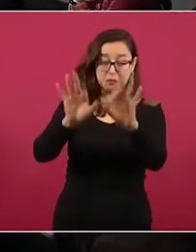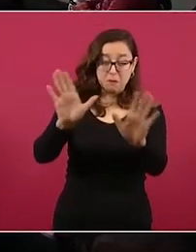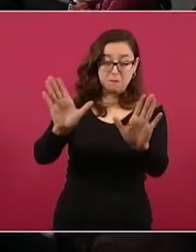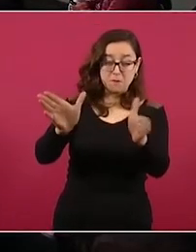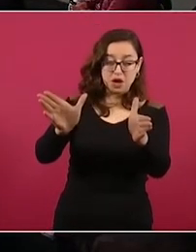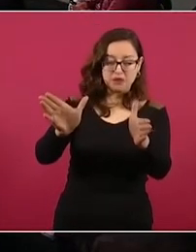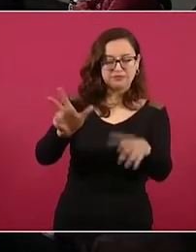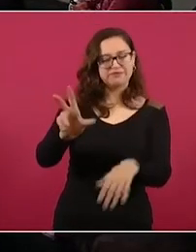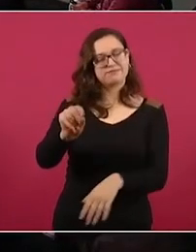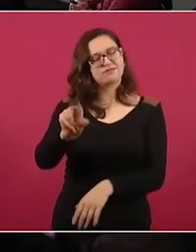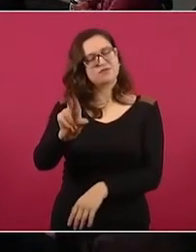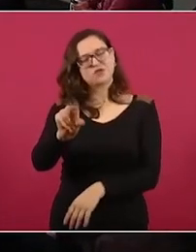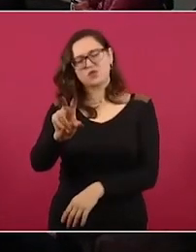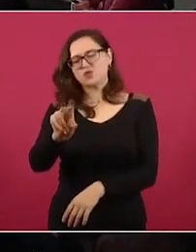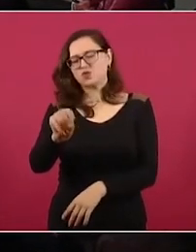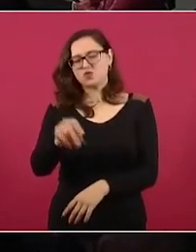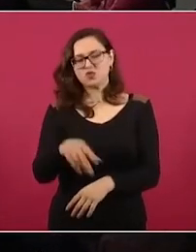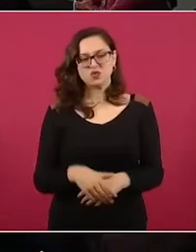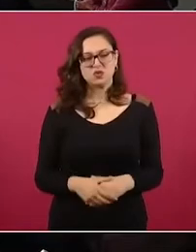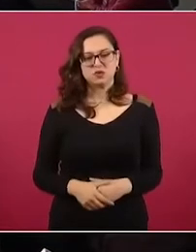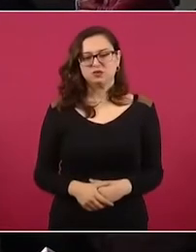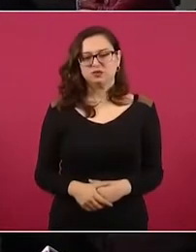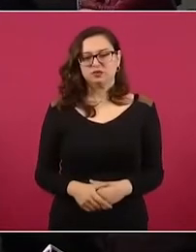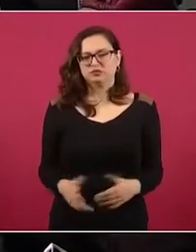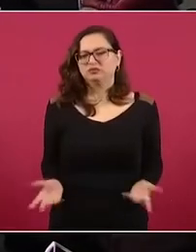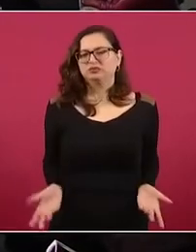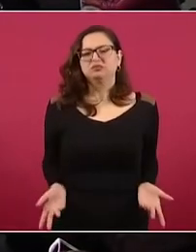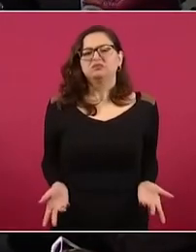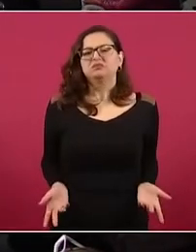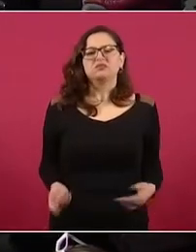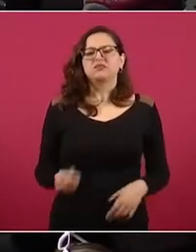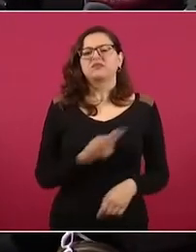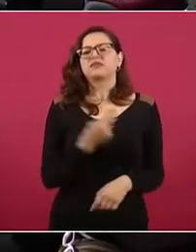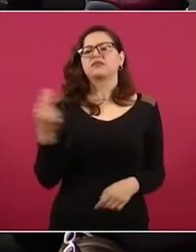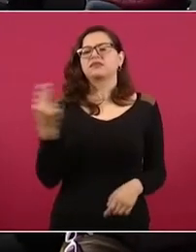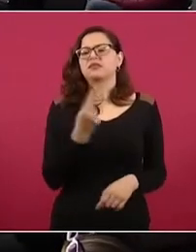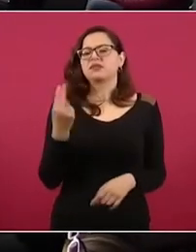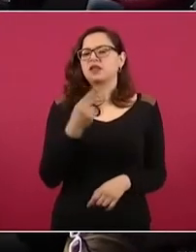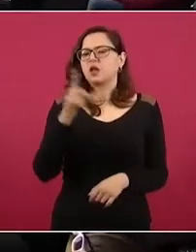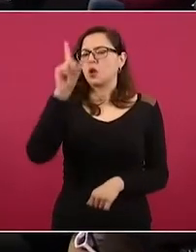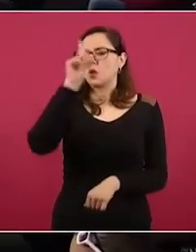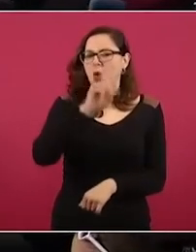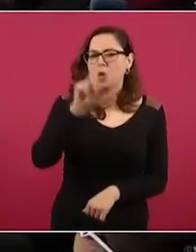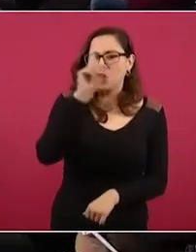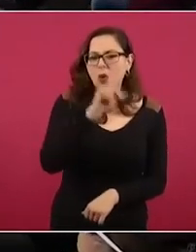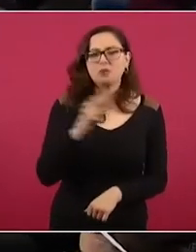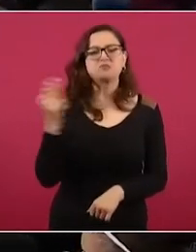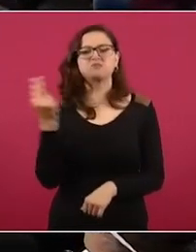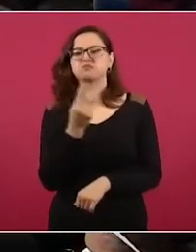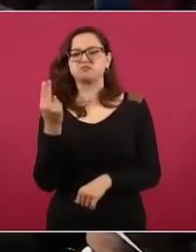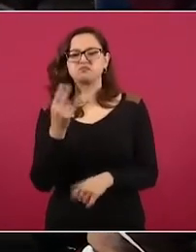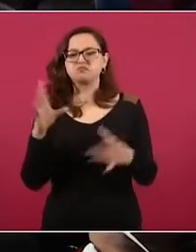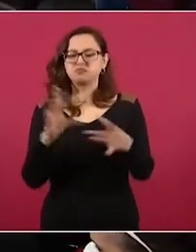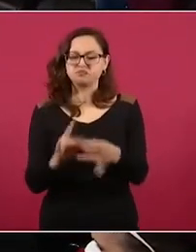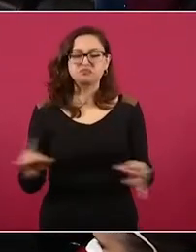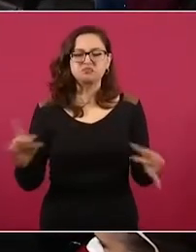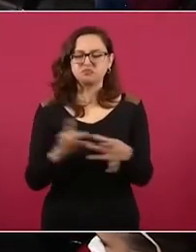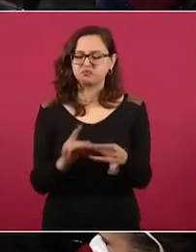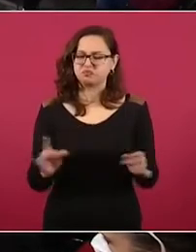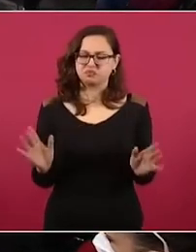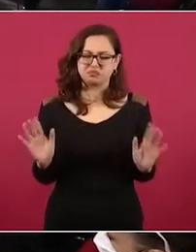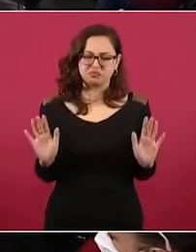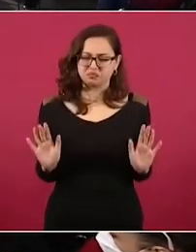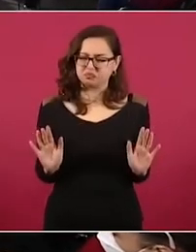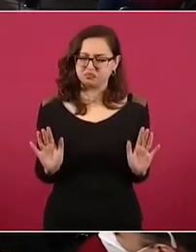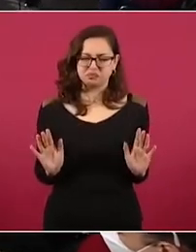No hace falta que yo les recomiende mucho sobre esto, porque ellos están muy